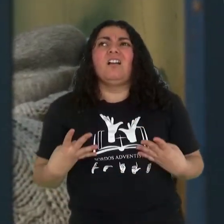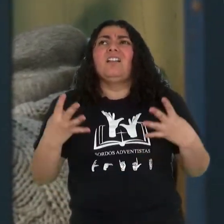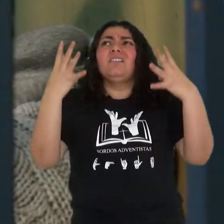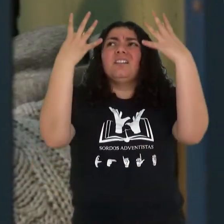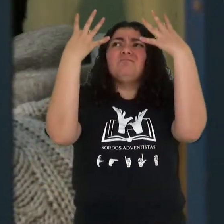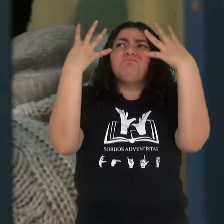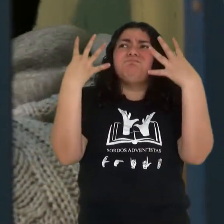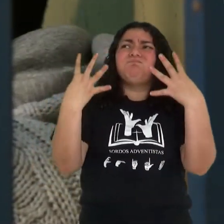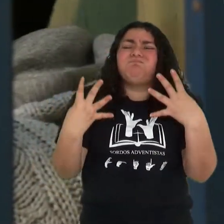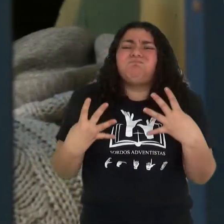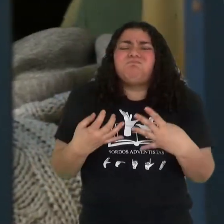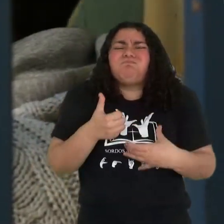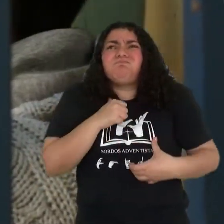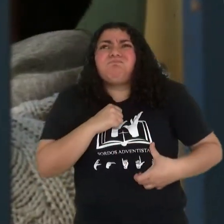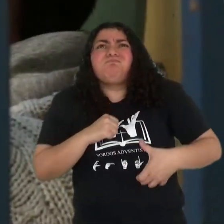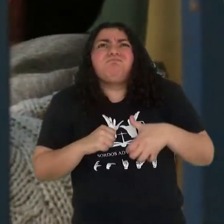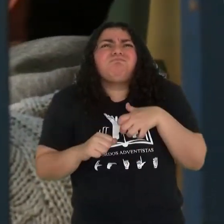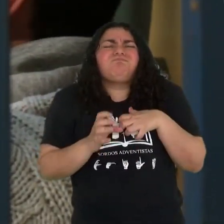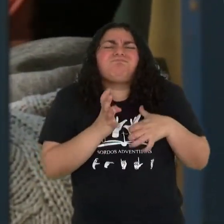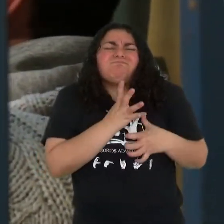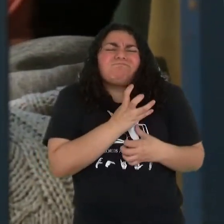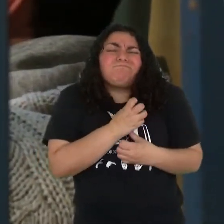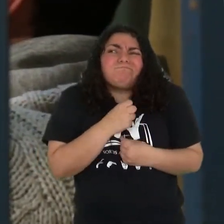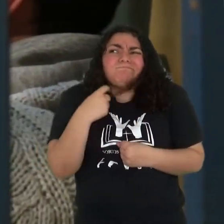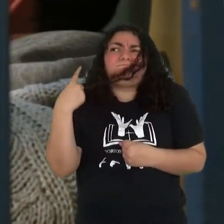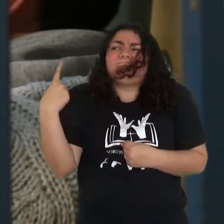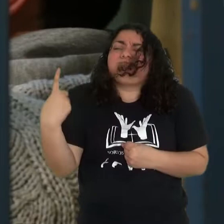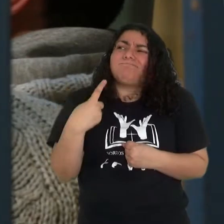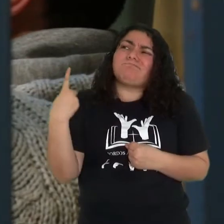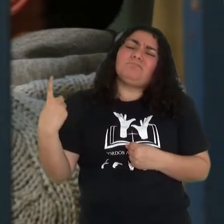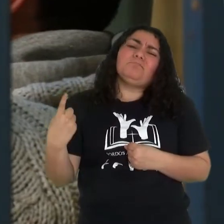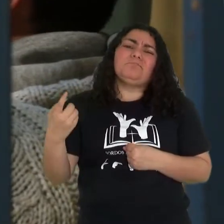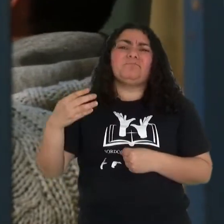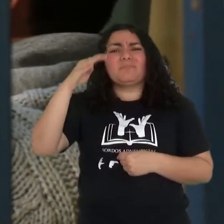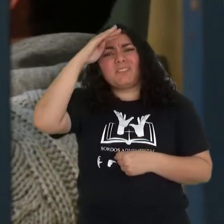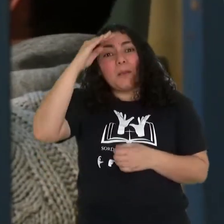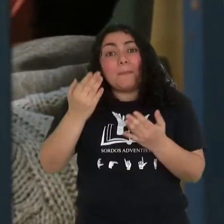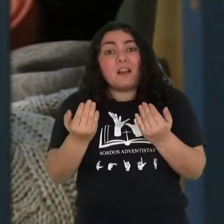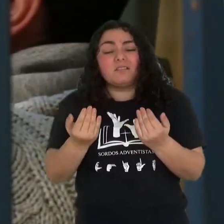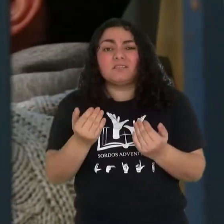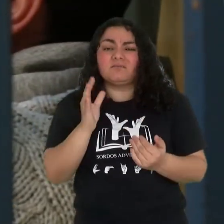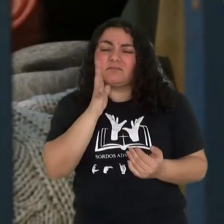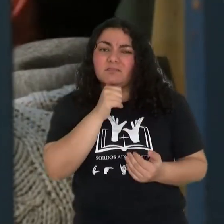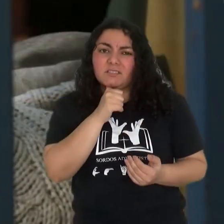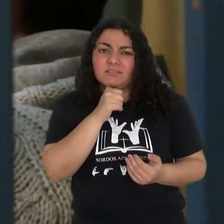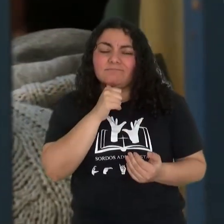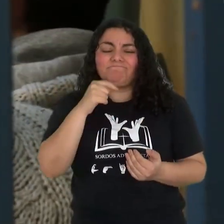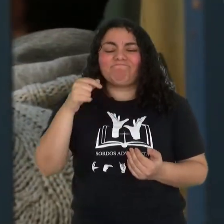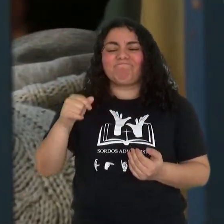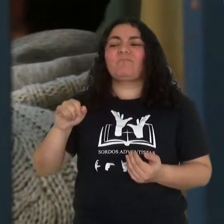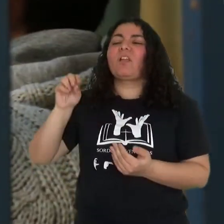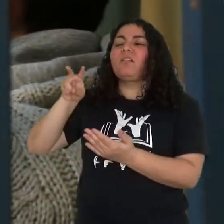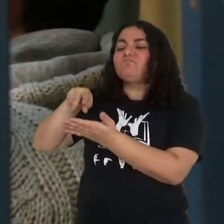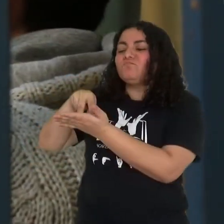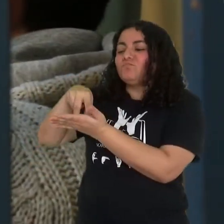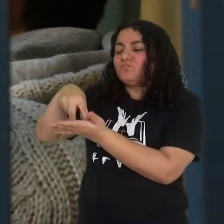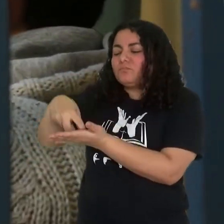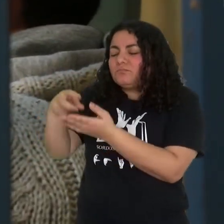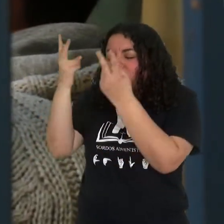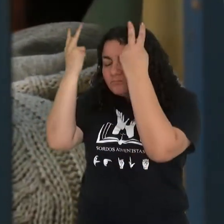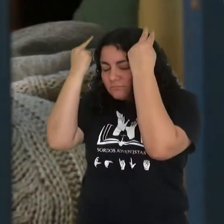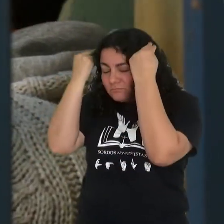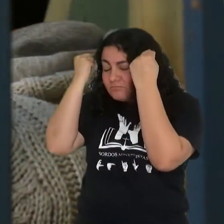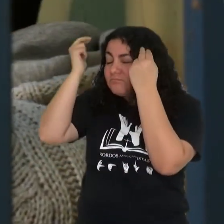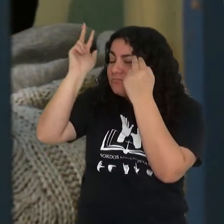encarcelado, angustiado, solo y sin esperanza, Juan se humilló ante Dios y pidió